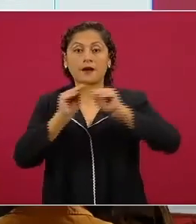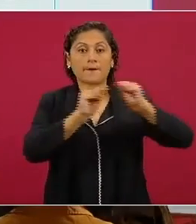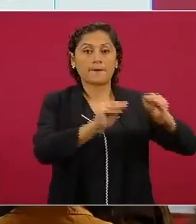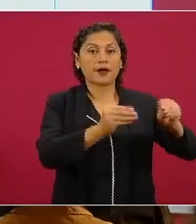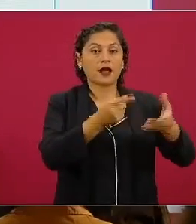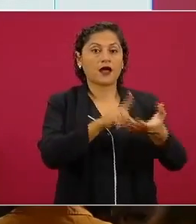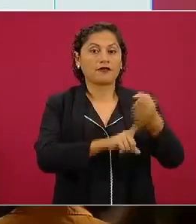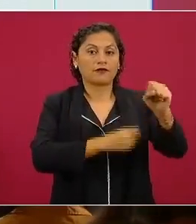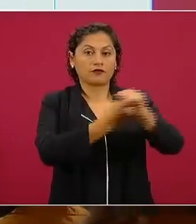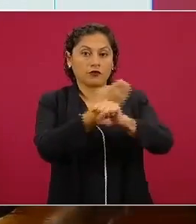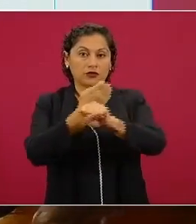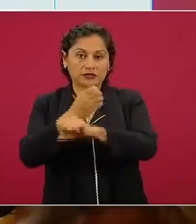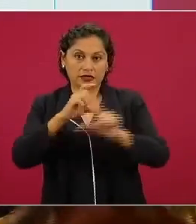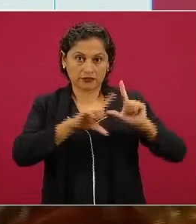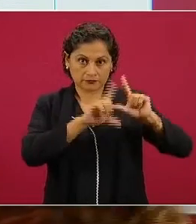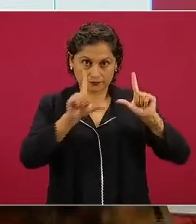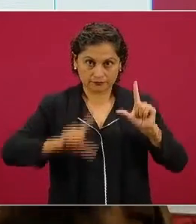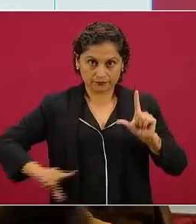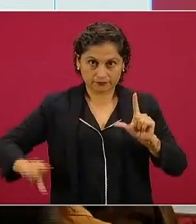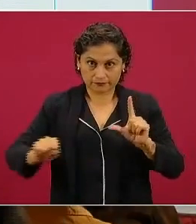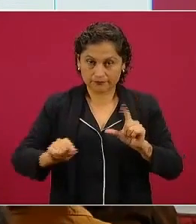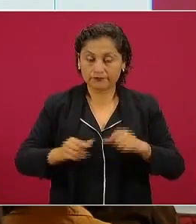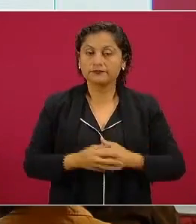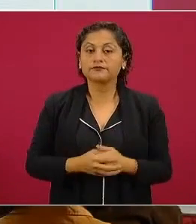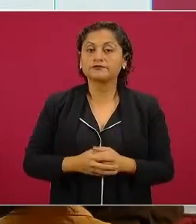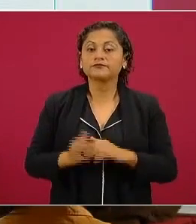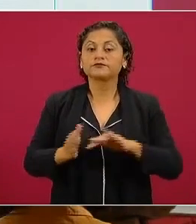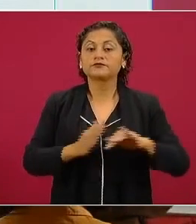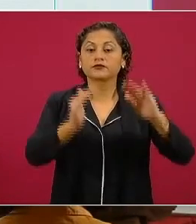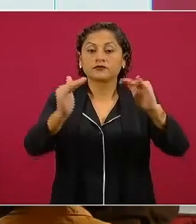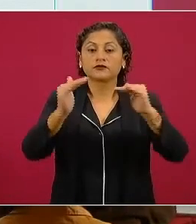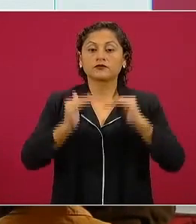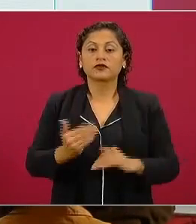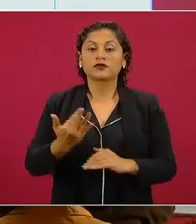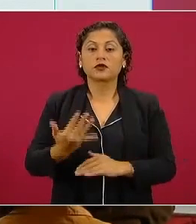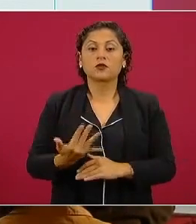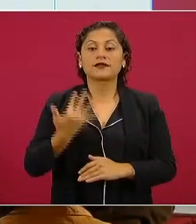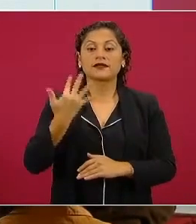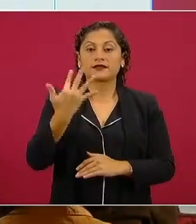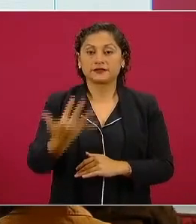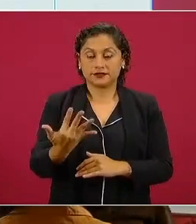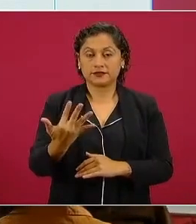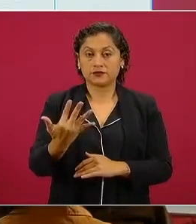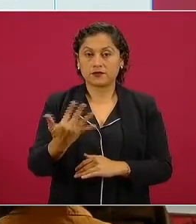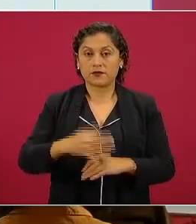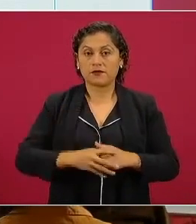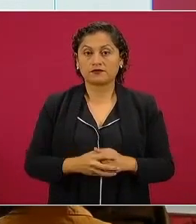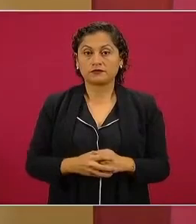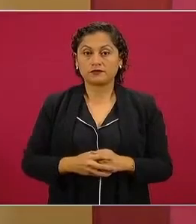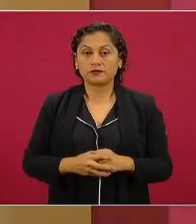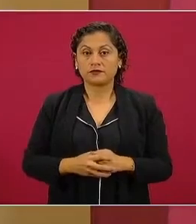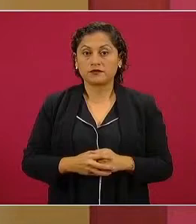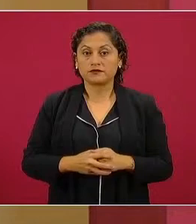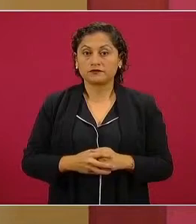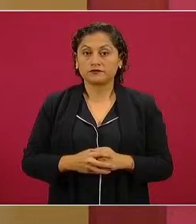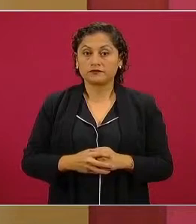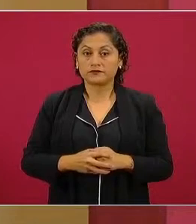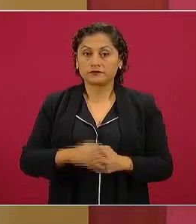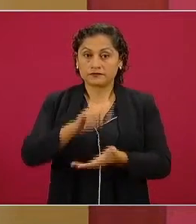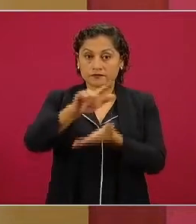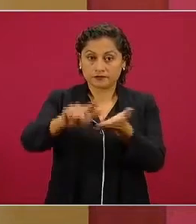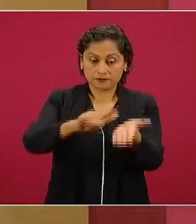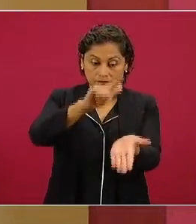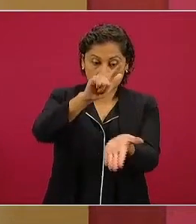55 un auténtico estado de derecho a nadie le estará permitido violar la